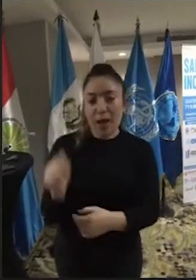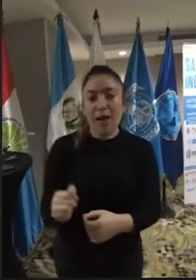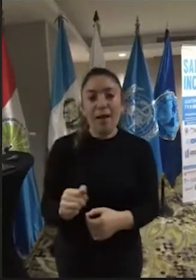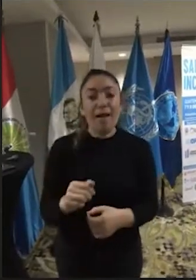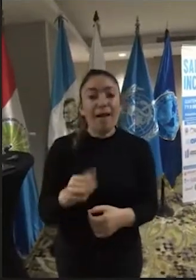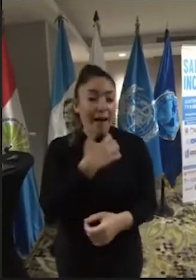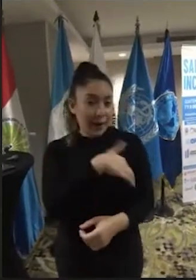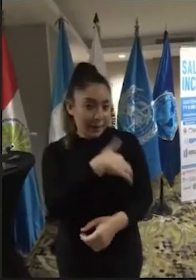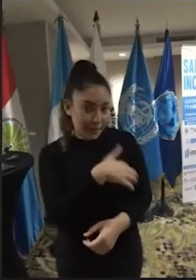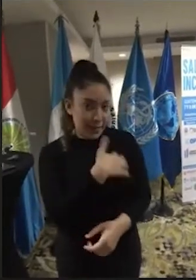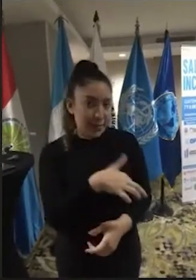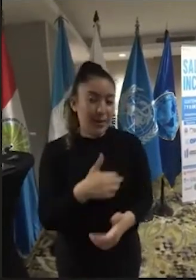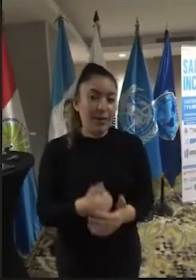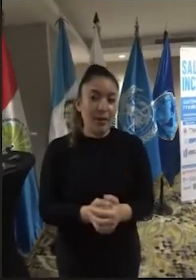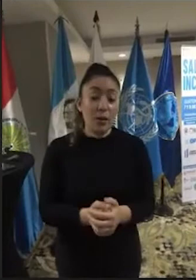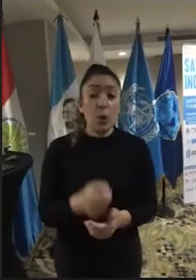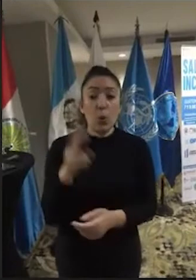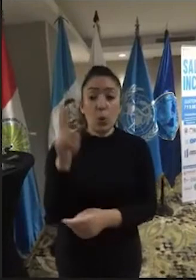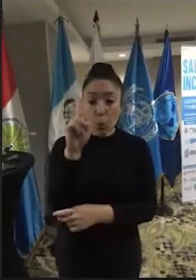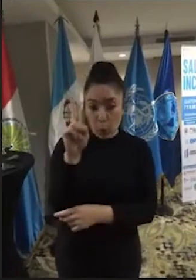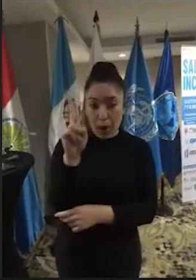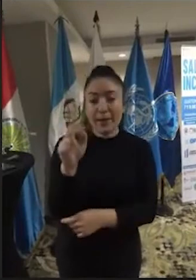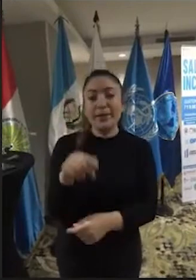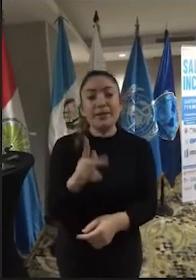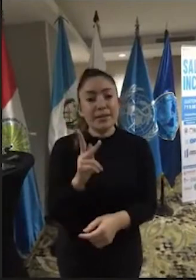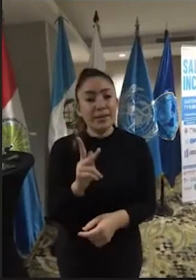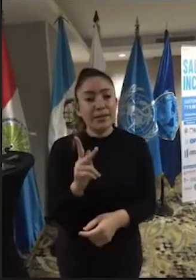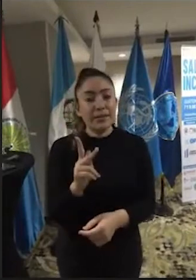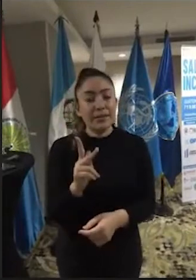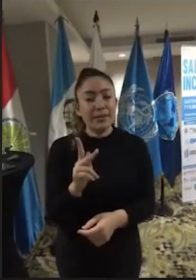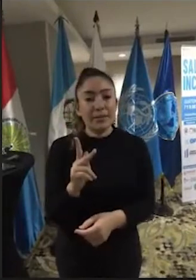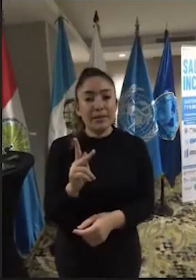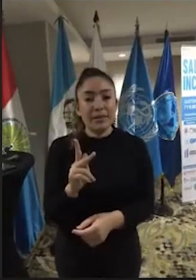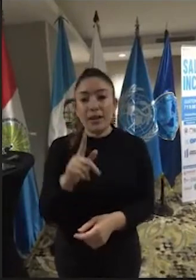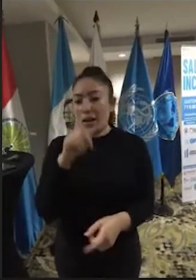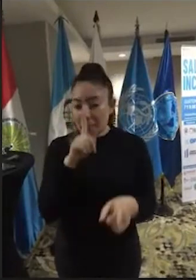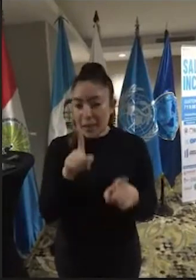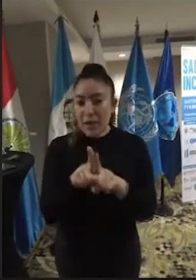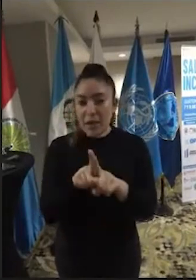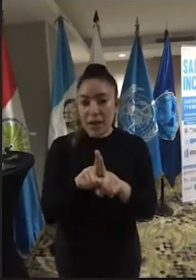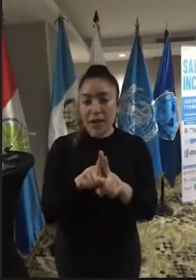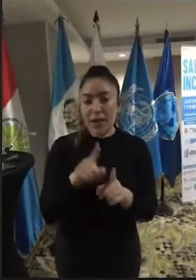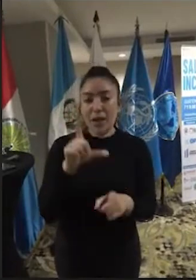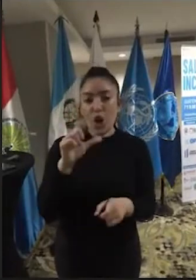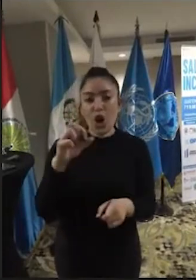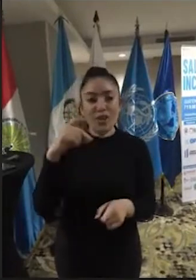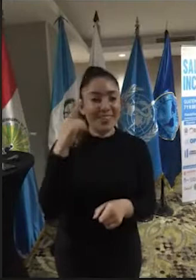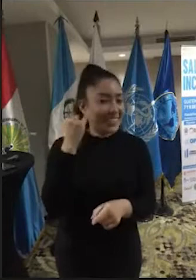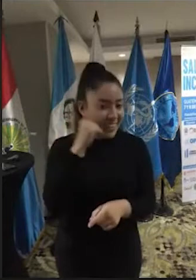Argentina, Uruguay, Londres y Suiza.